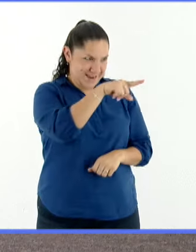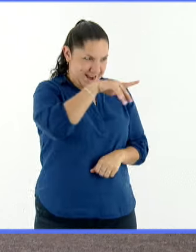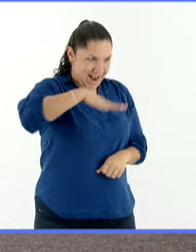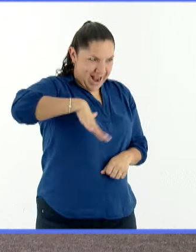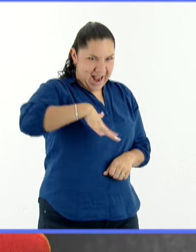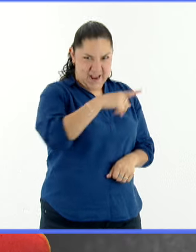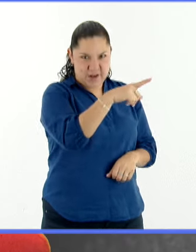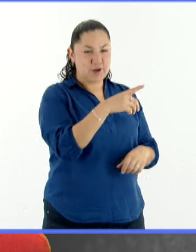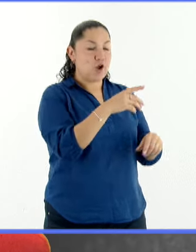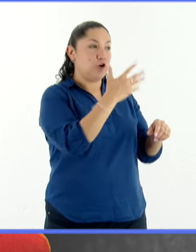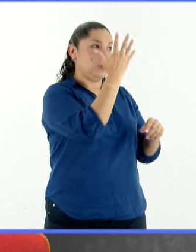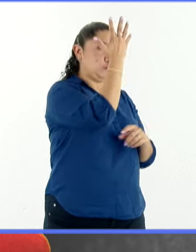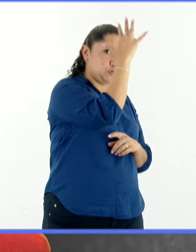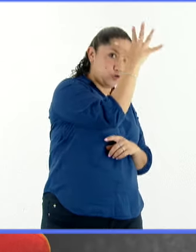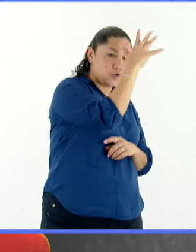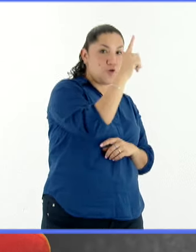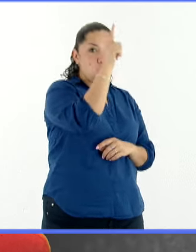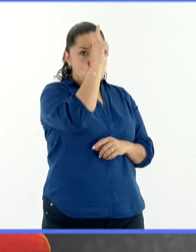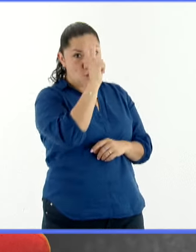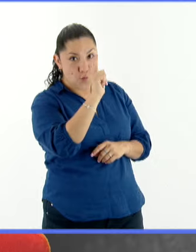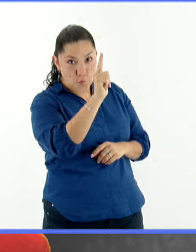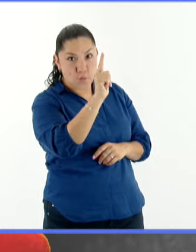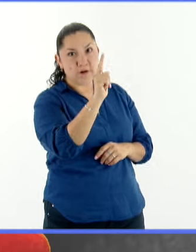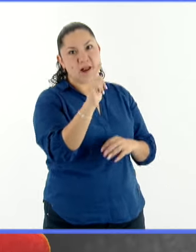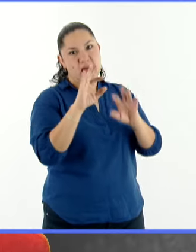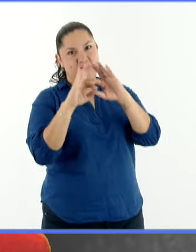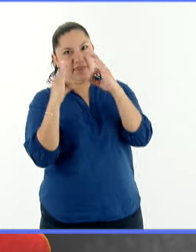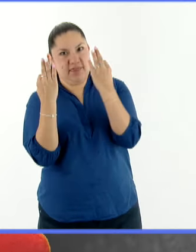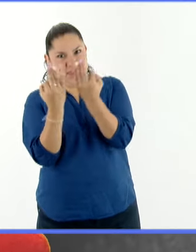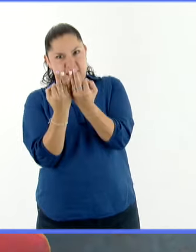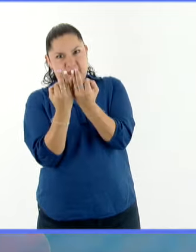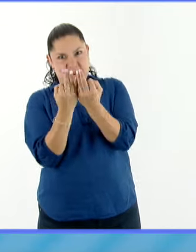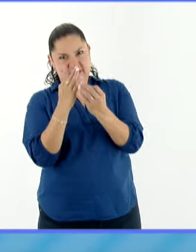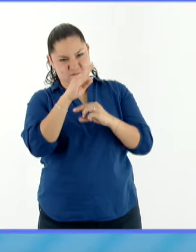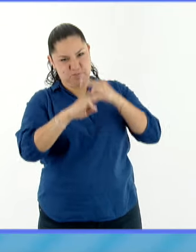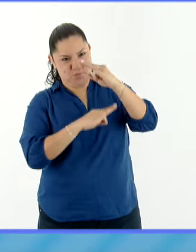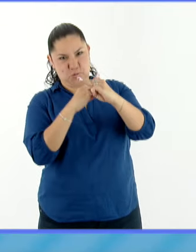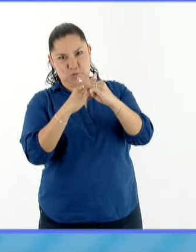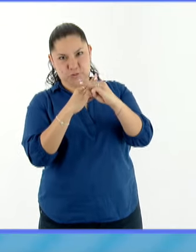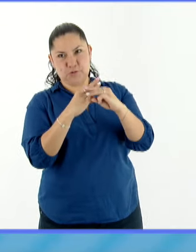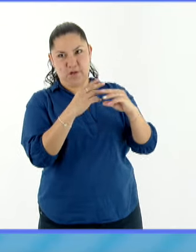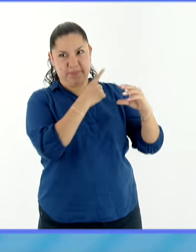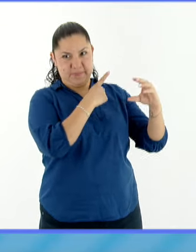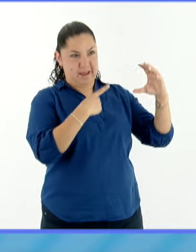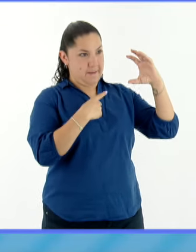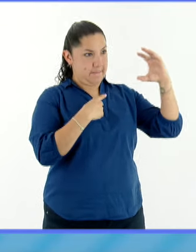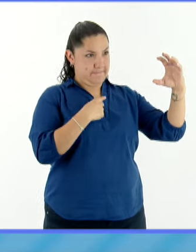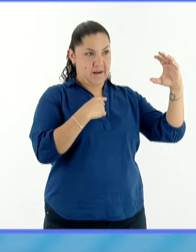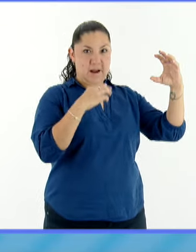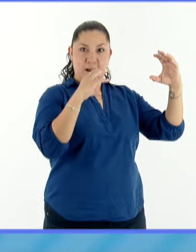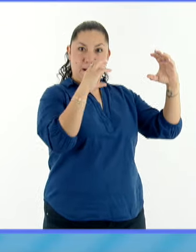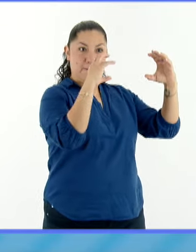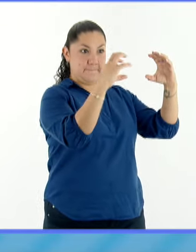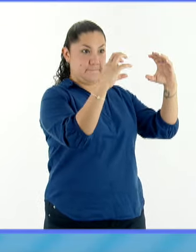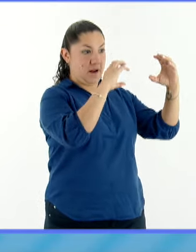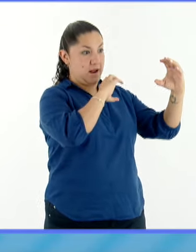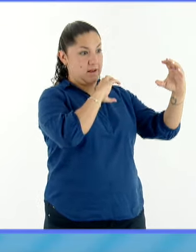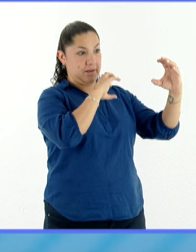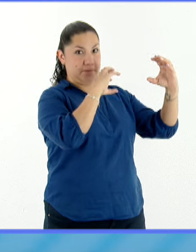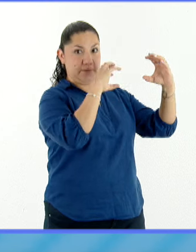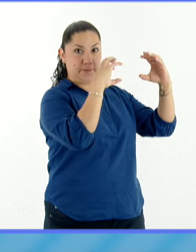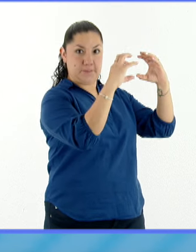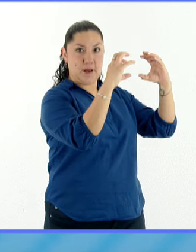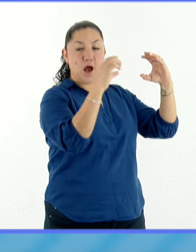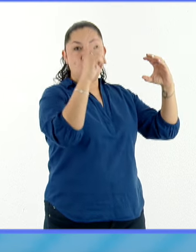la Tierra, y particularmente que la Luna esté entre el Sol y la Tierra. Aquí nada más hay que tomar en cuenta que